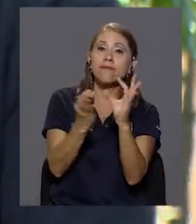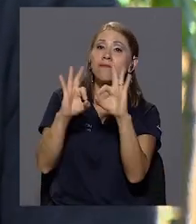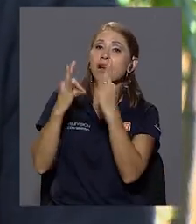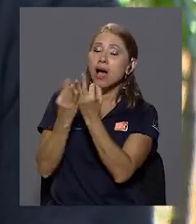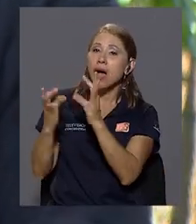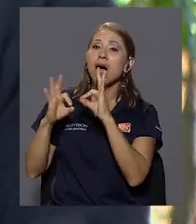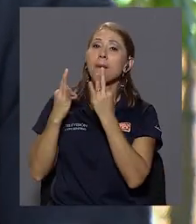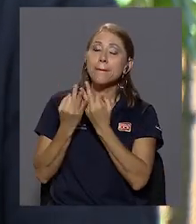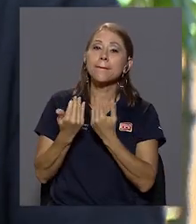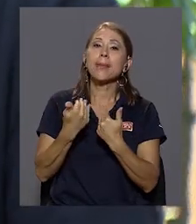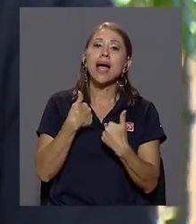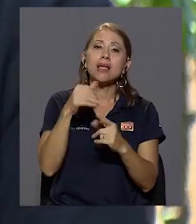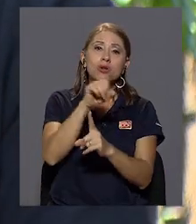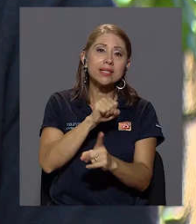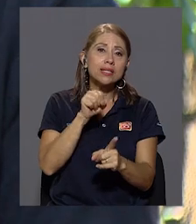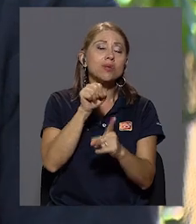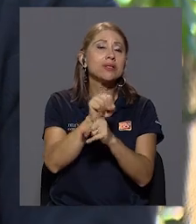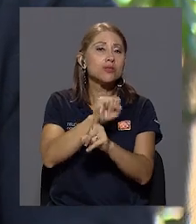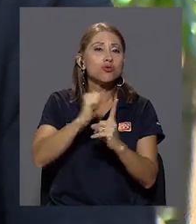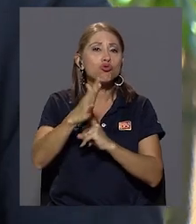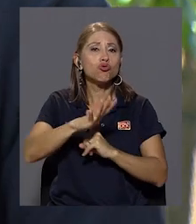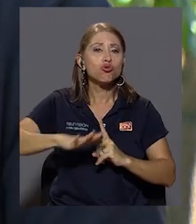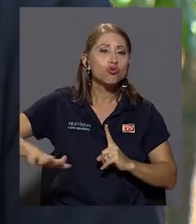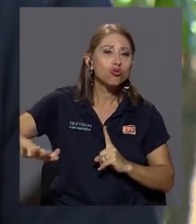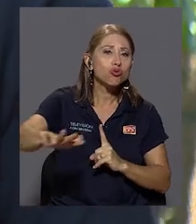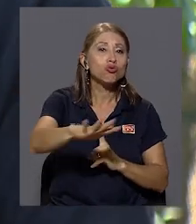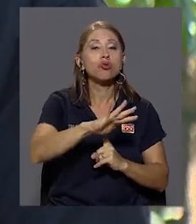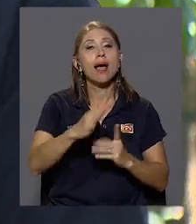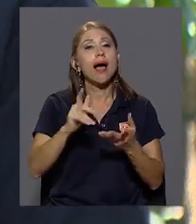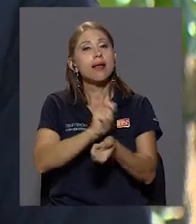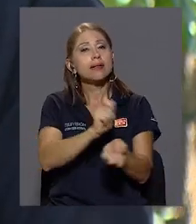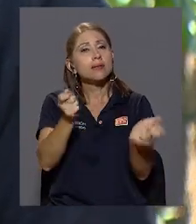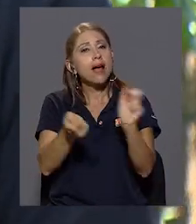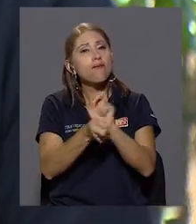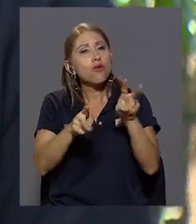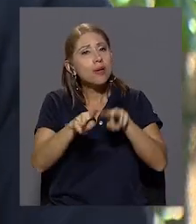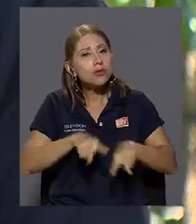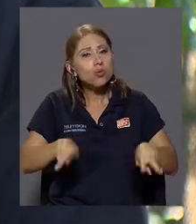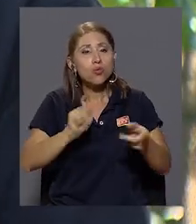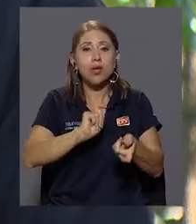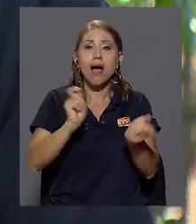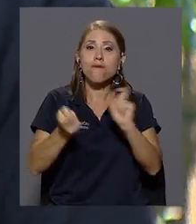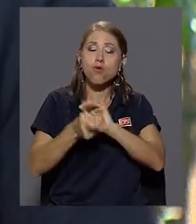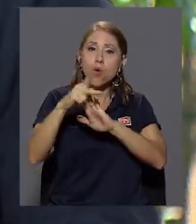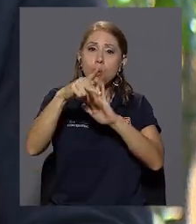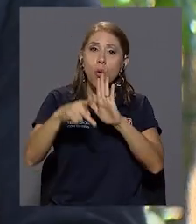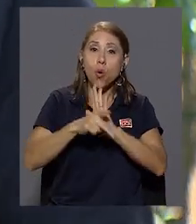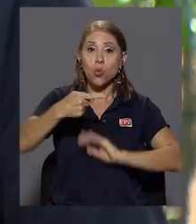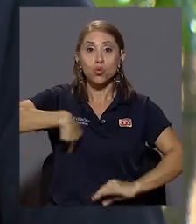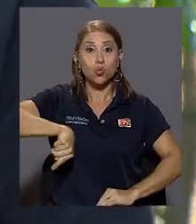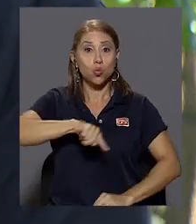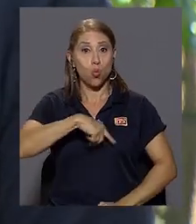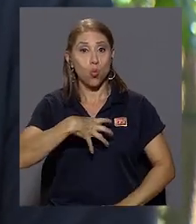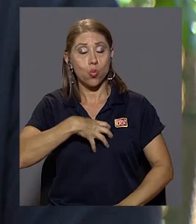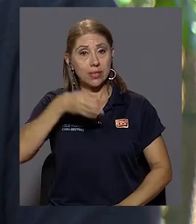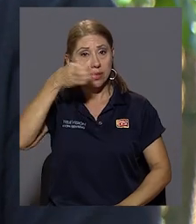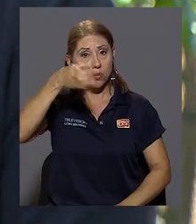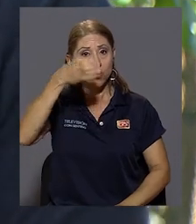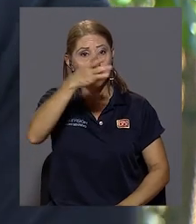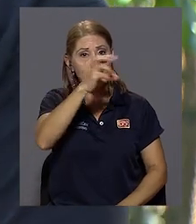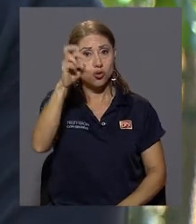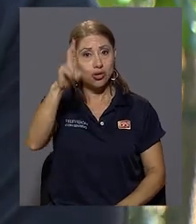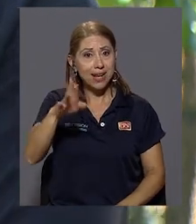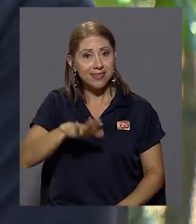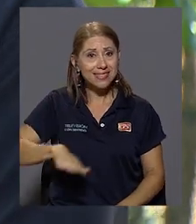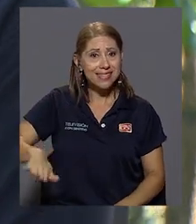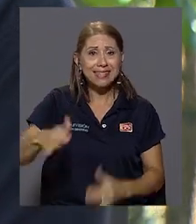hay toda una situación social de transformación de, digamos, de valores, de principios, nuestra cultura costarricense